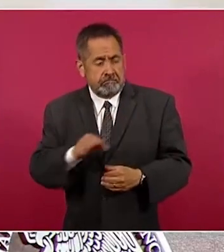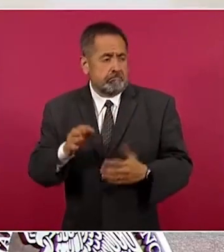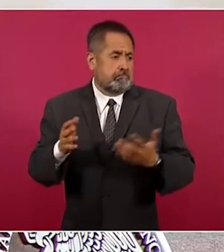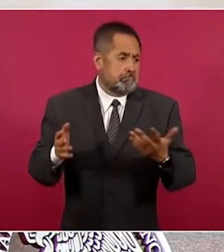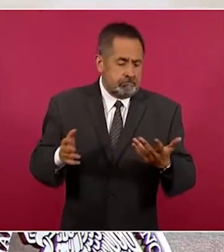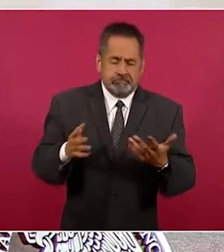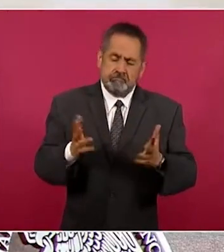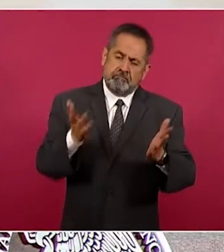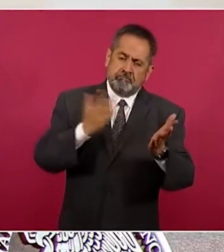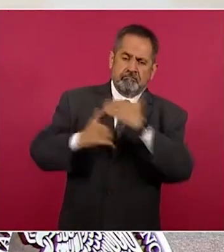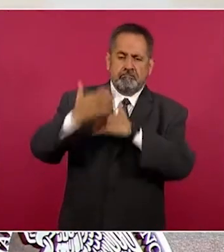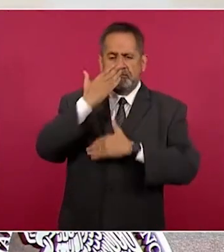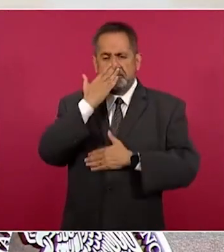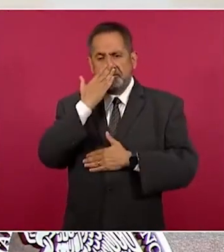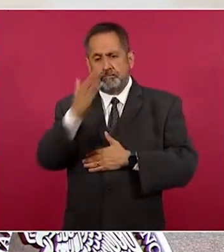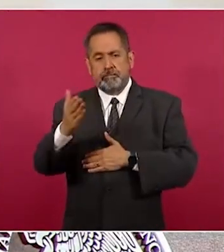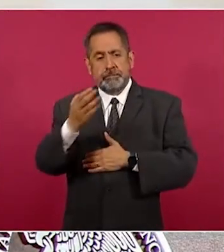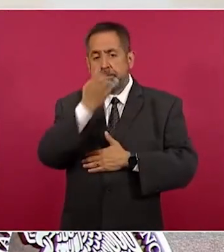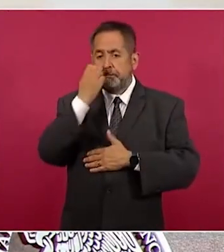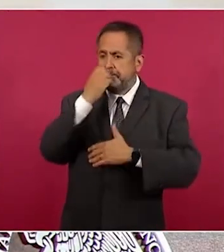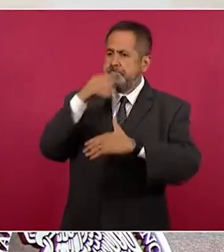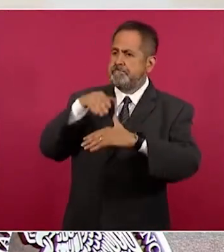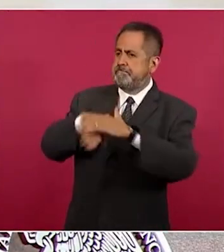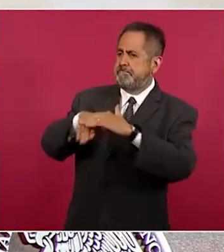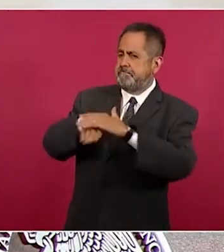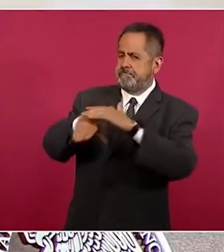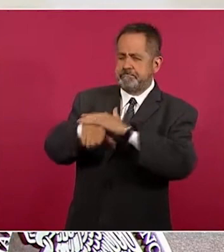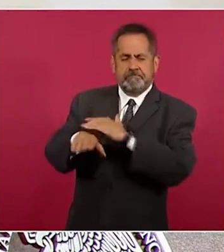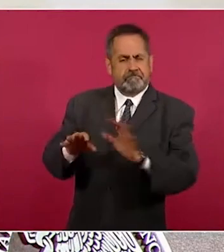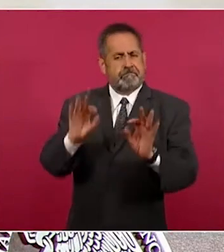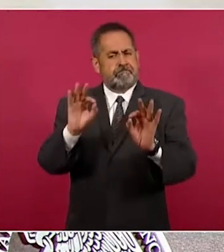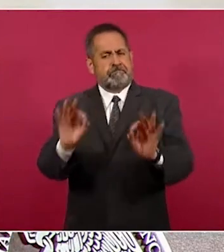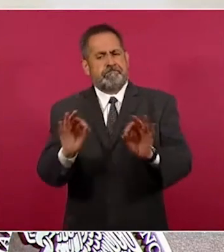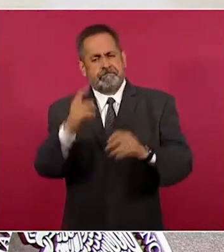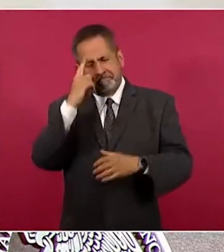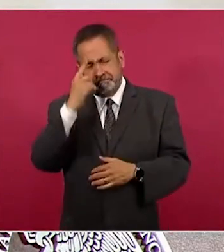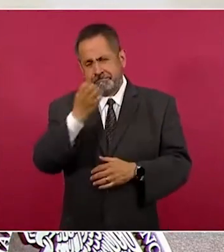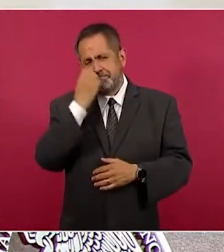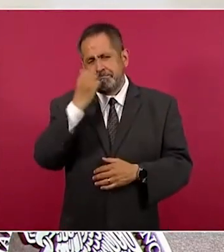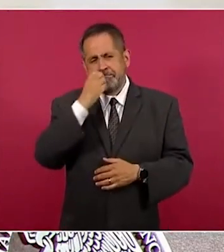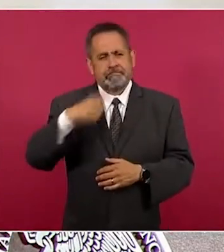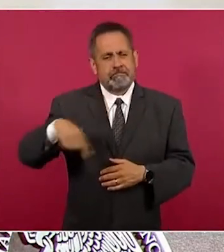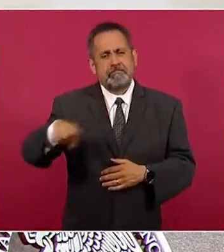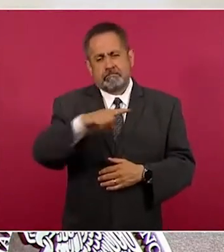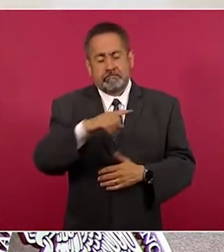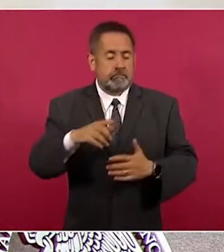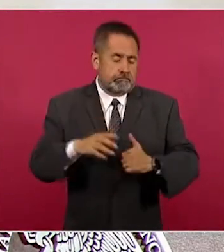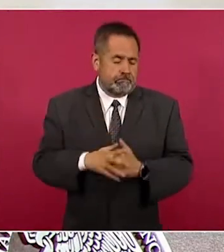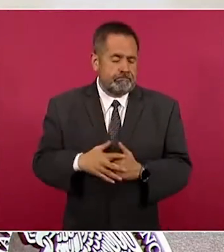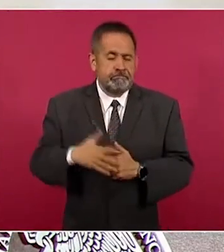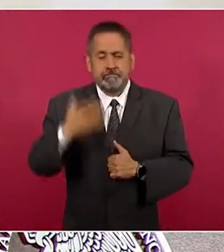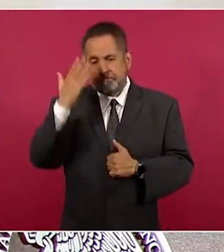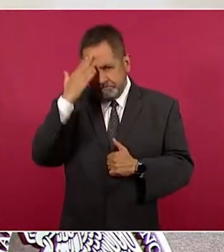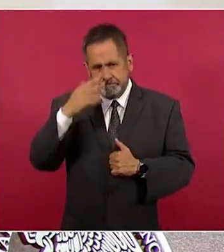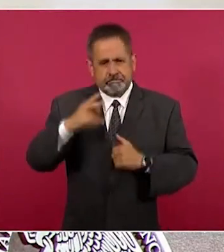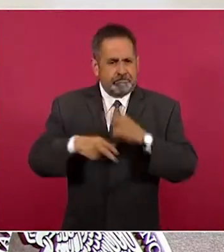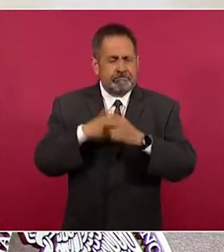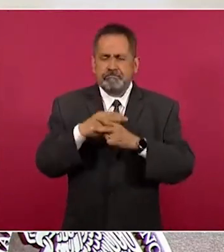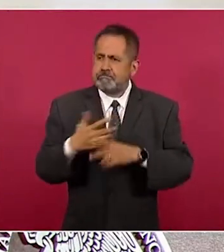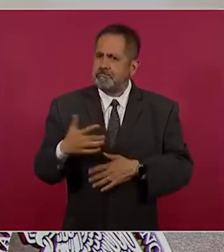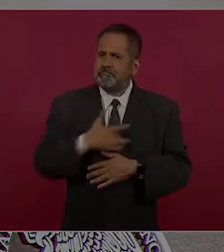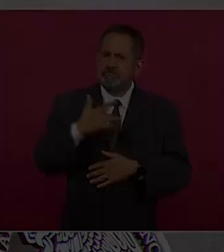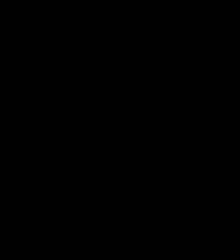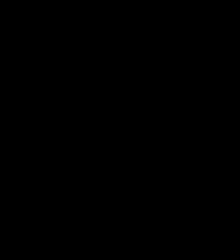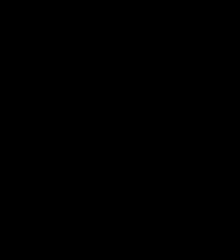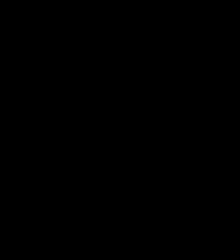infraestructuras, incluso se habló también de las elecciones en materia sindical. Quédate conmigo porque iniciamos.